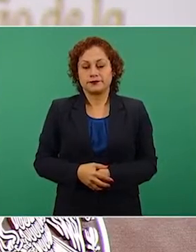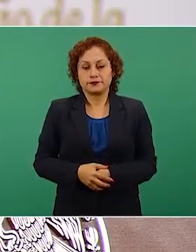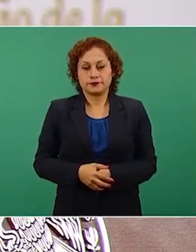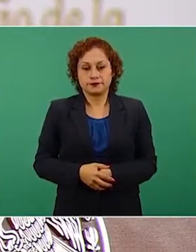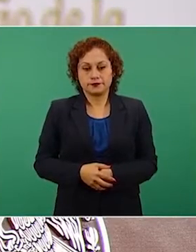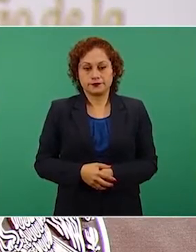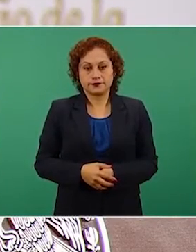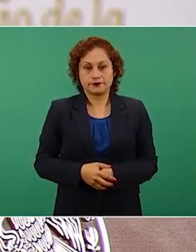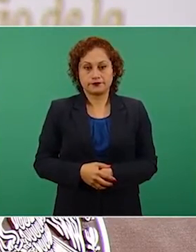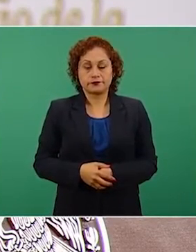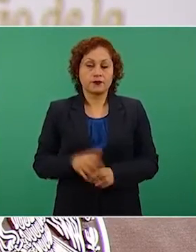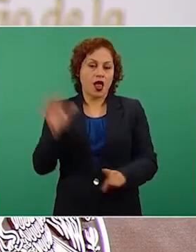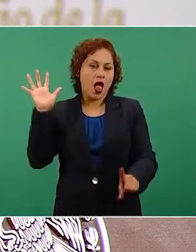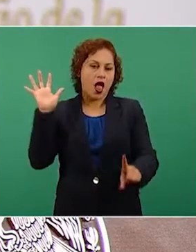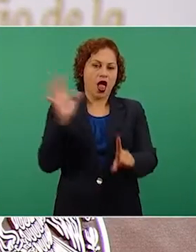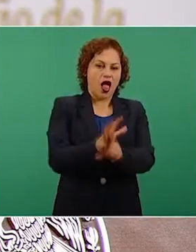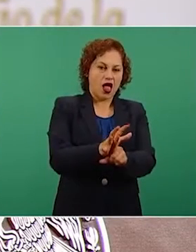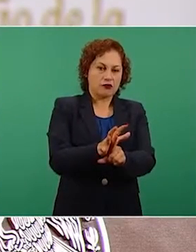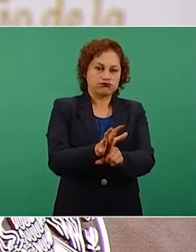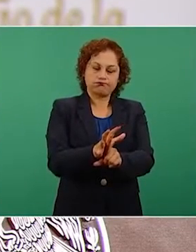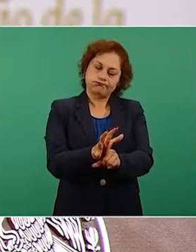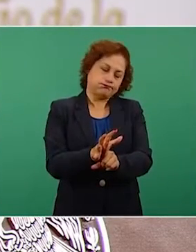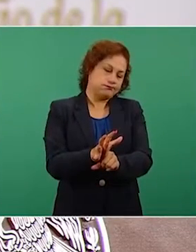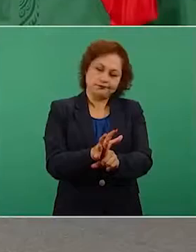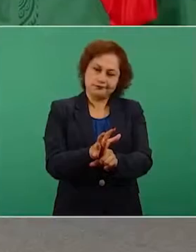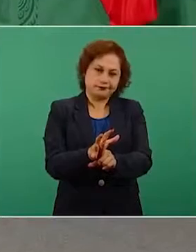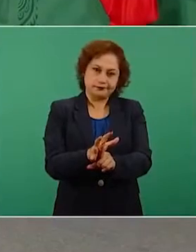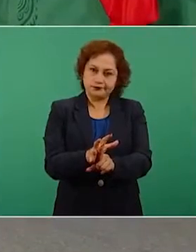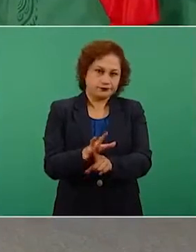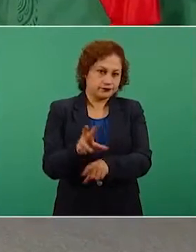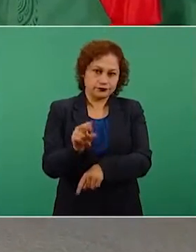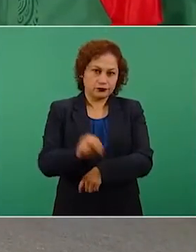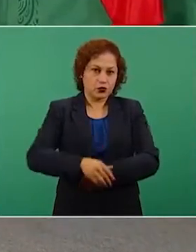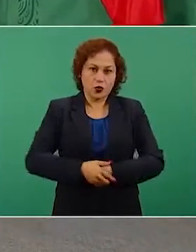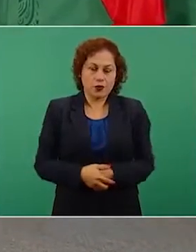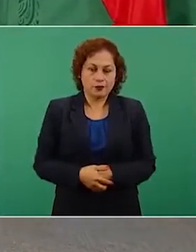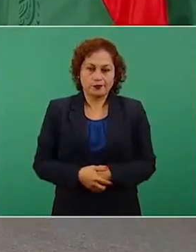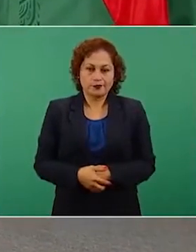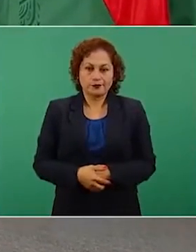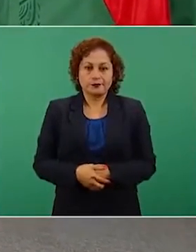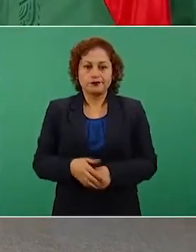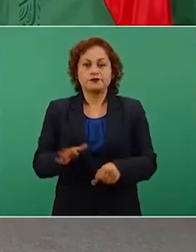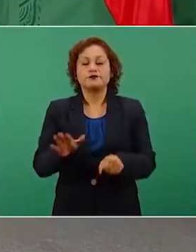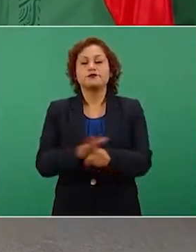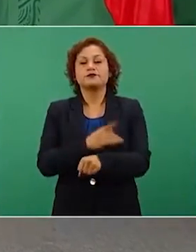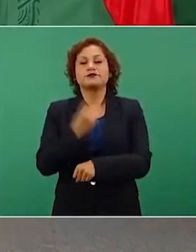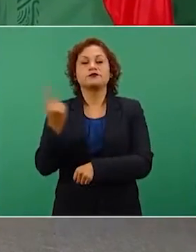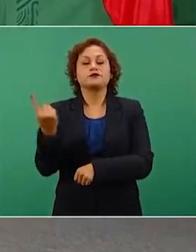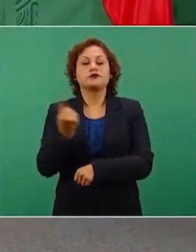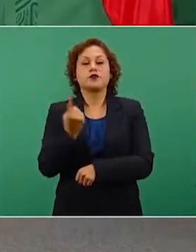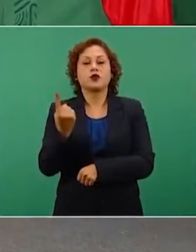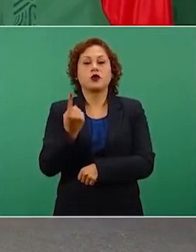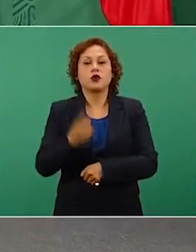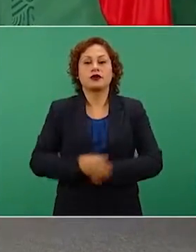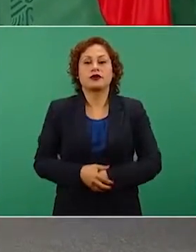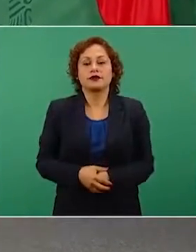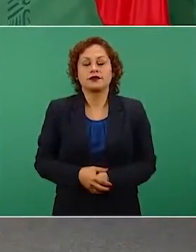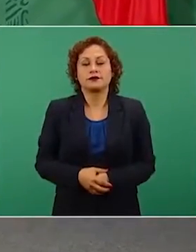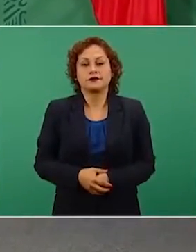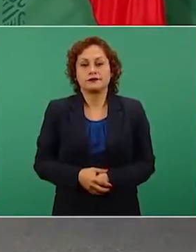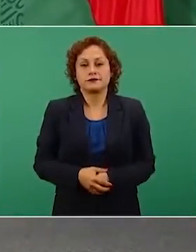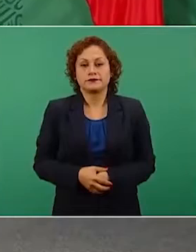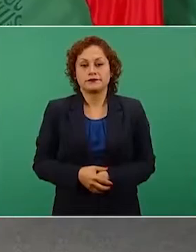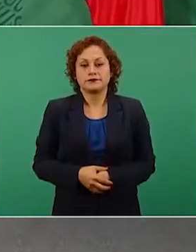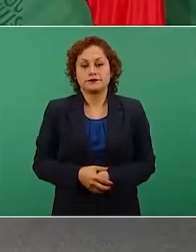persiga a nadie porque encima de todo van